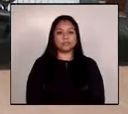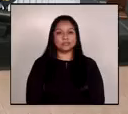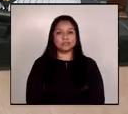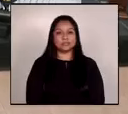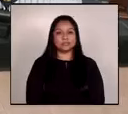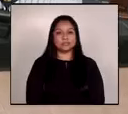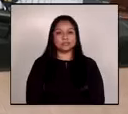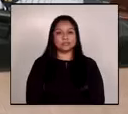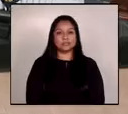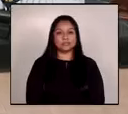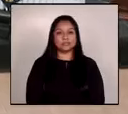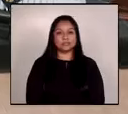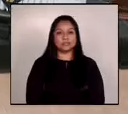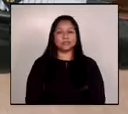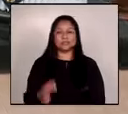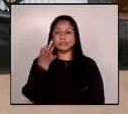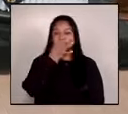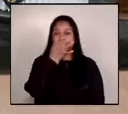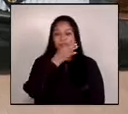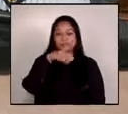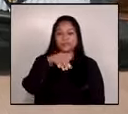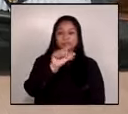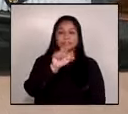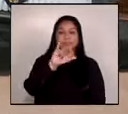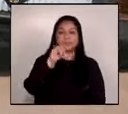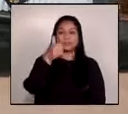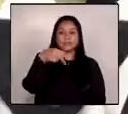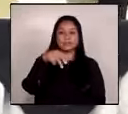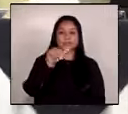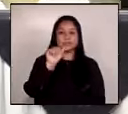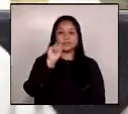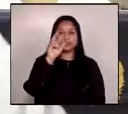La señora Mariana Rormoser.